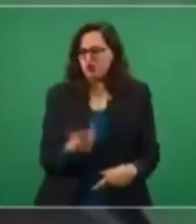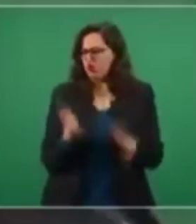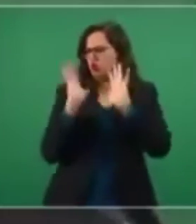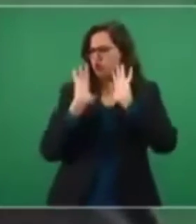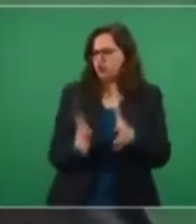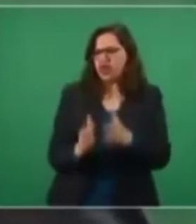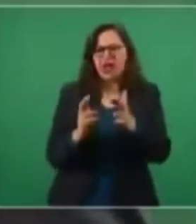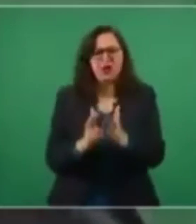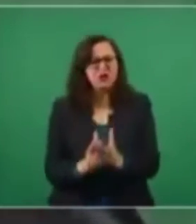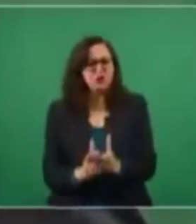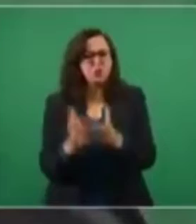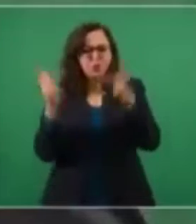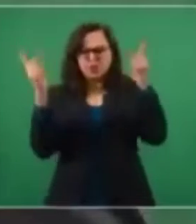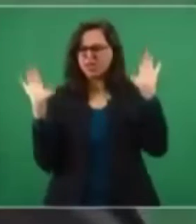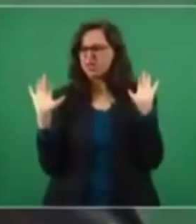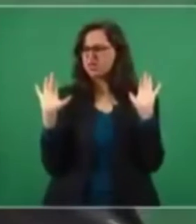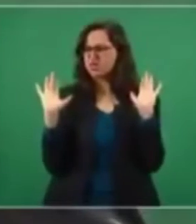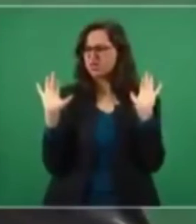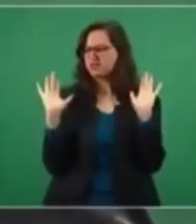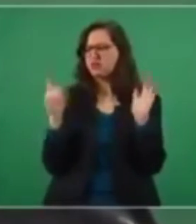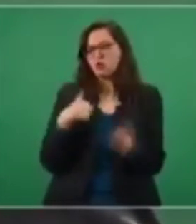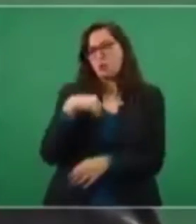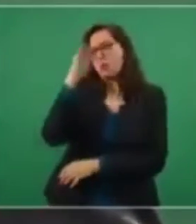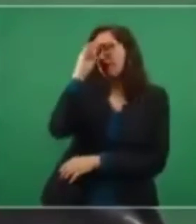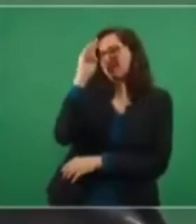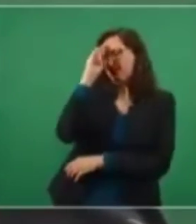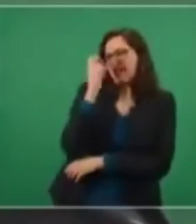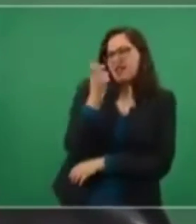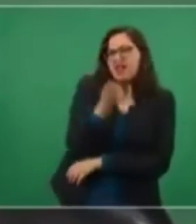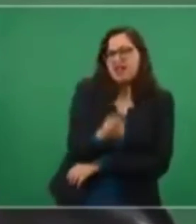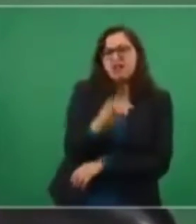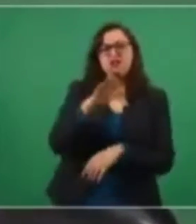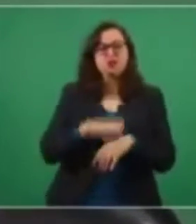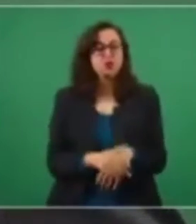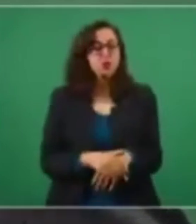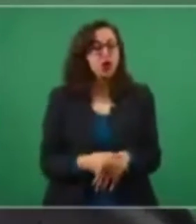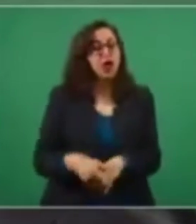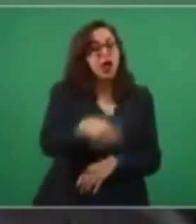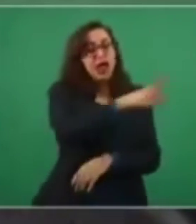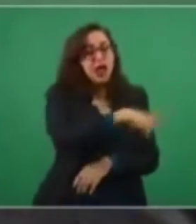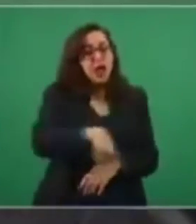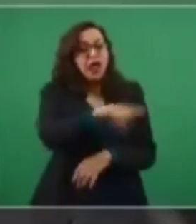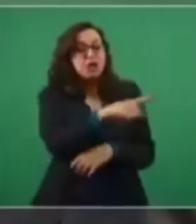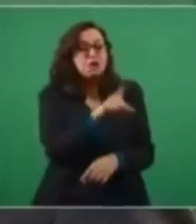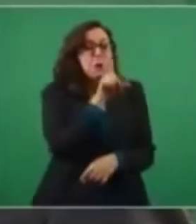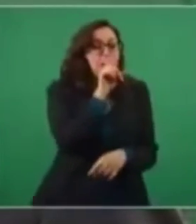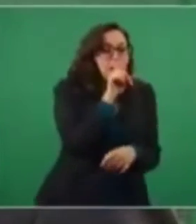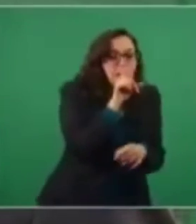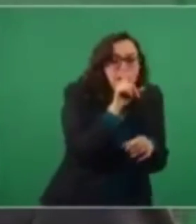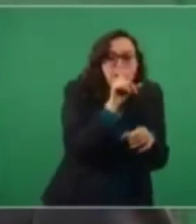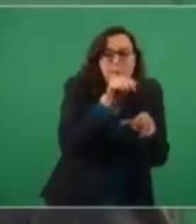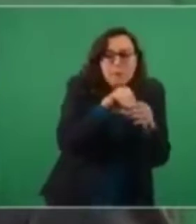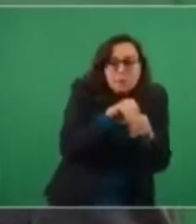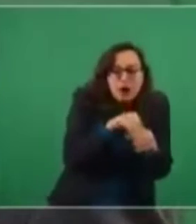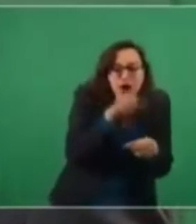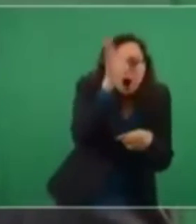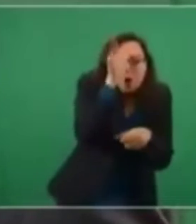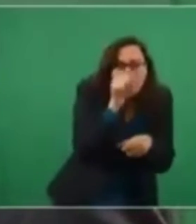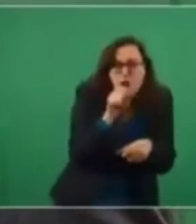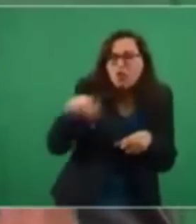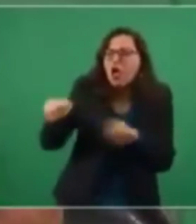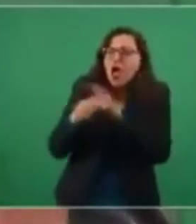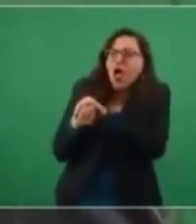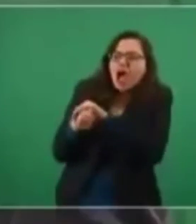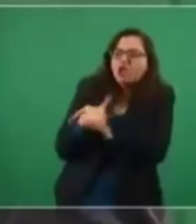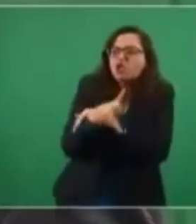los que reprimieron y desaparecieron a los jóvenes de Ayotzinapa. Pacto del silencio, pero el otro